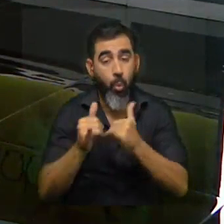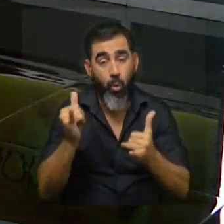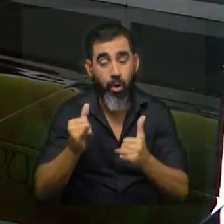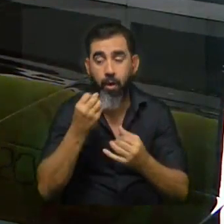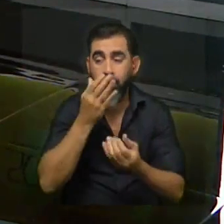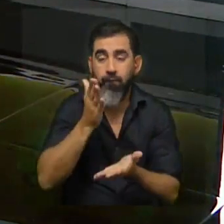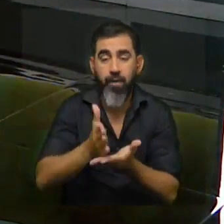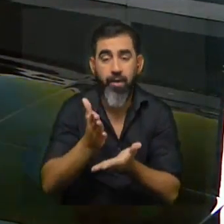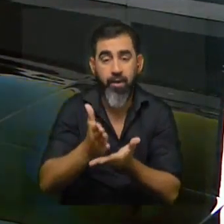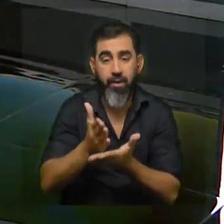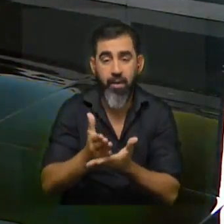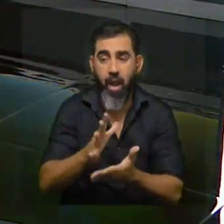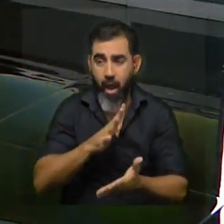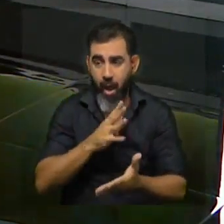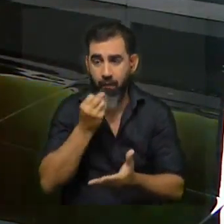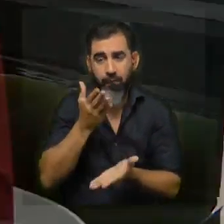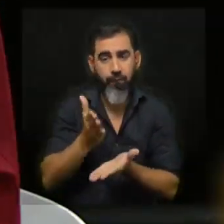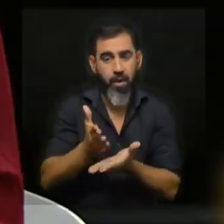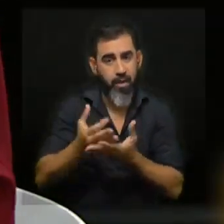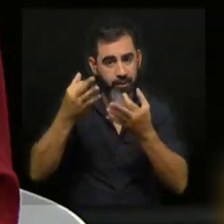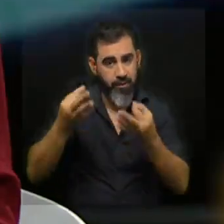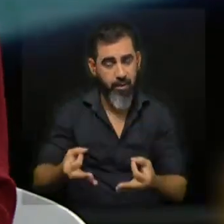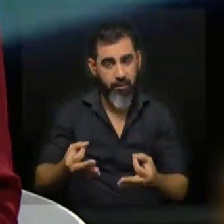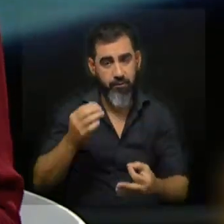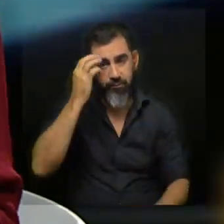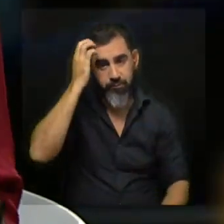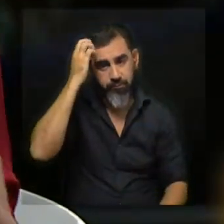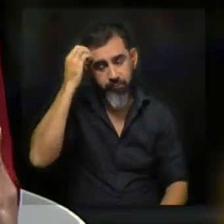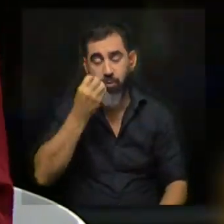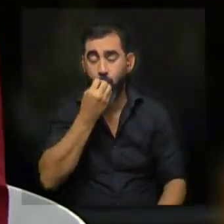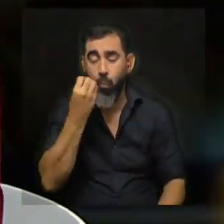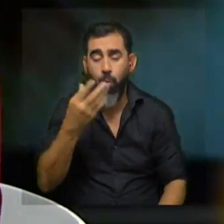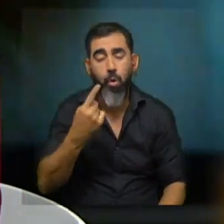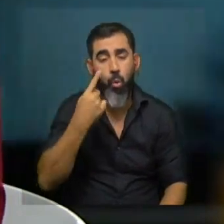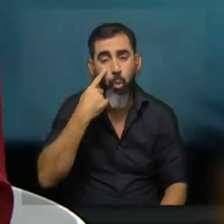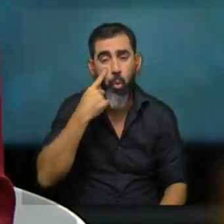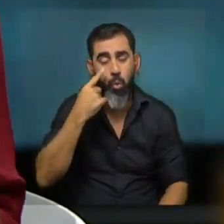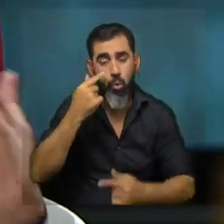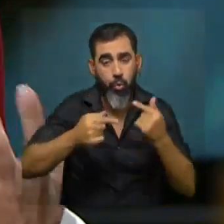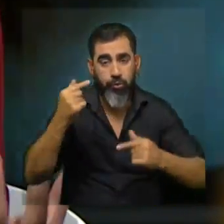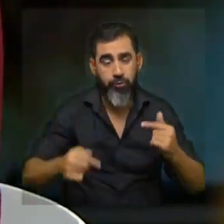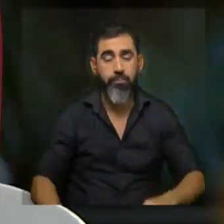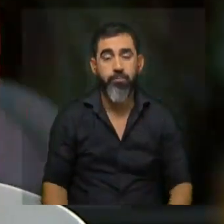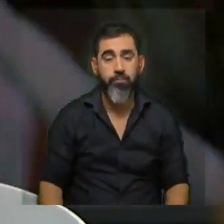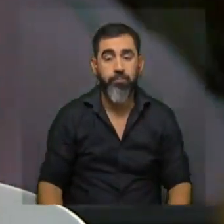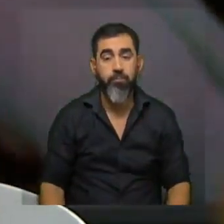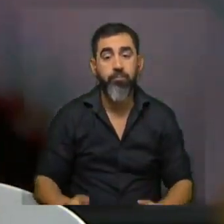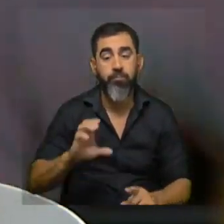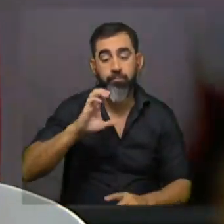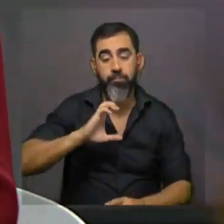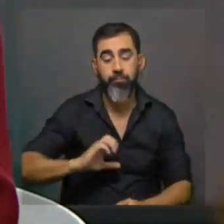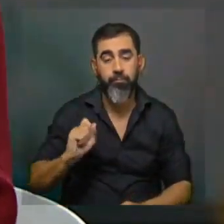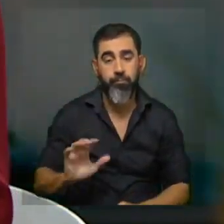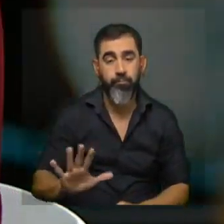bienestar qué tanto bienestar tienen estos gatos en Uruguay y está buenísimo conocer todas estas cosas y caracterizar la población